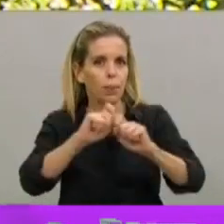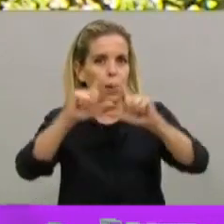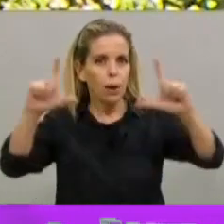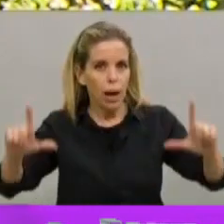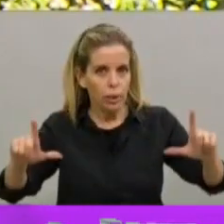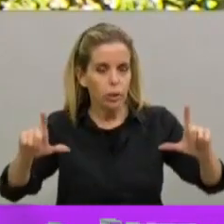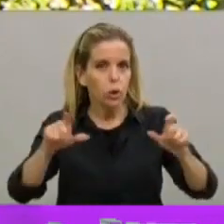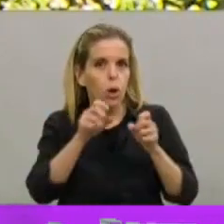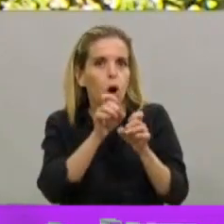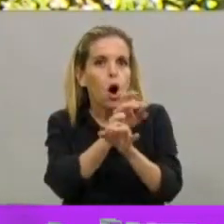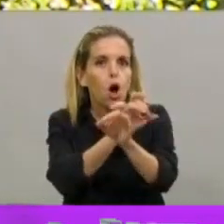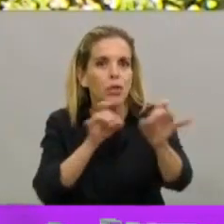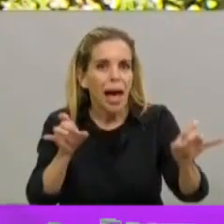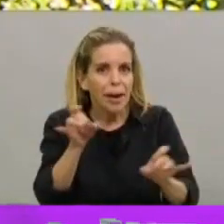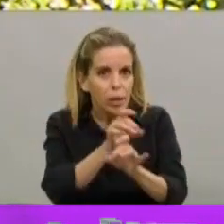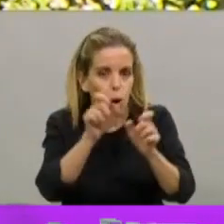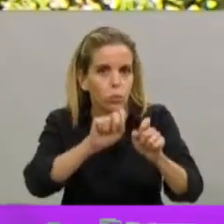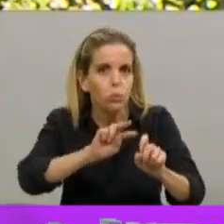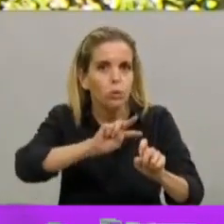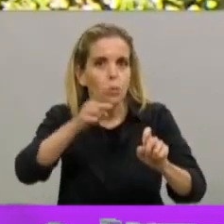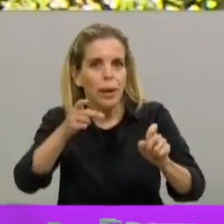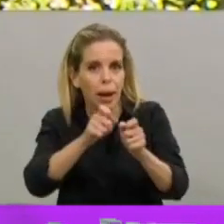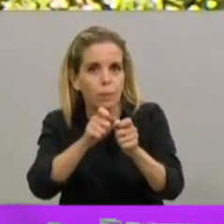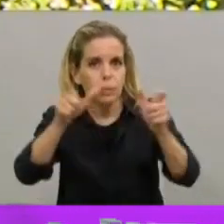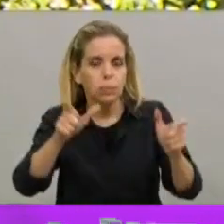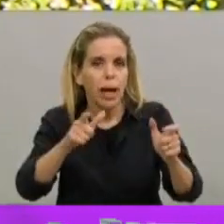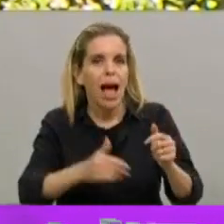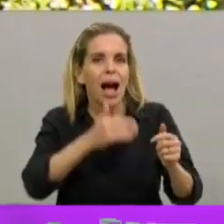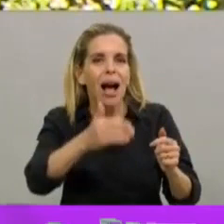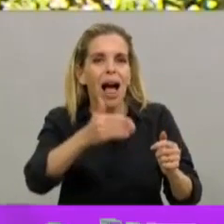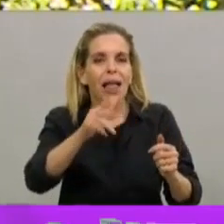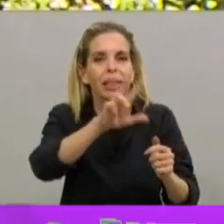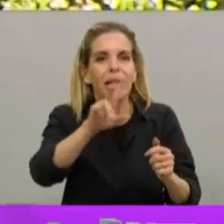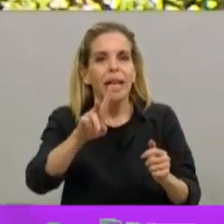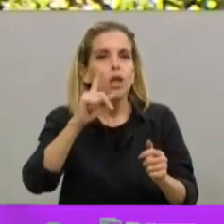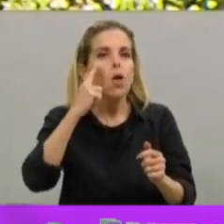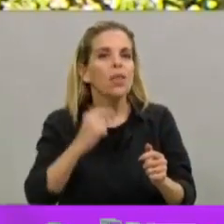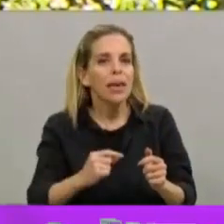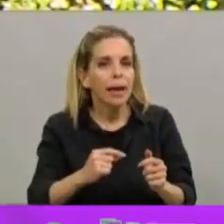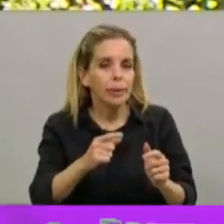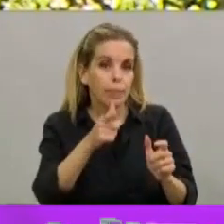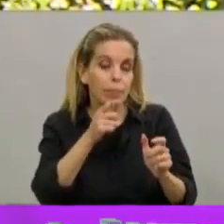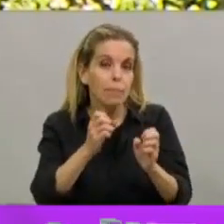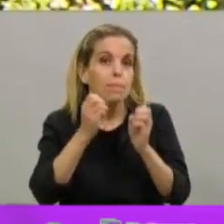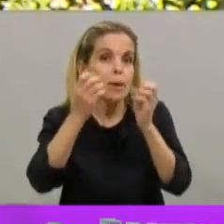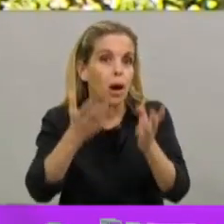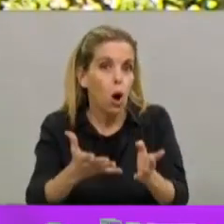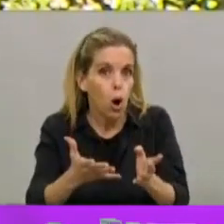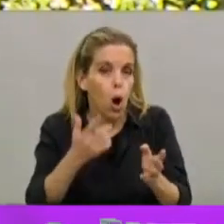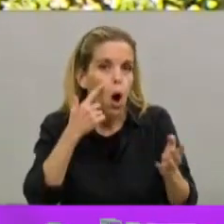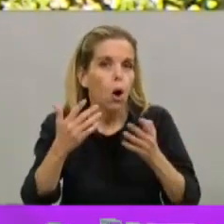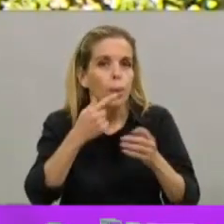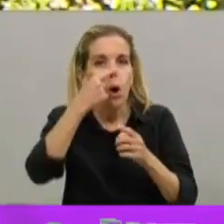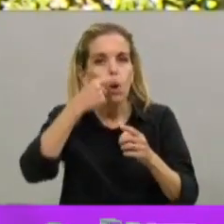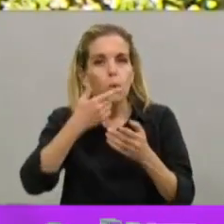duplicación de casos cada 32 días, lo cual muestra una mejora sustancial respecto a la última cambio de